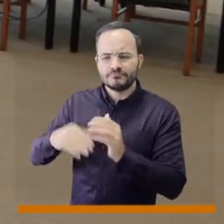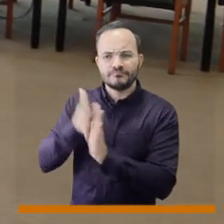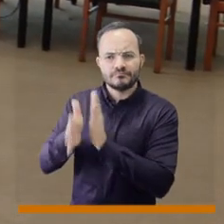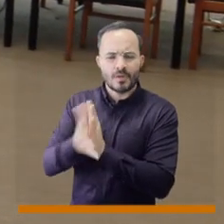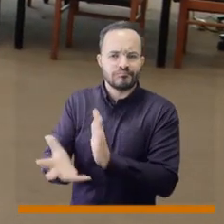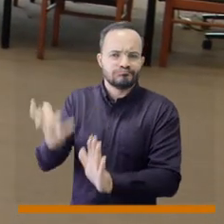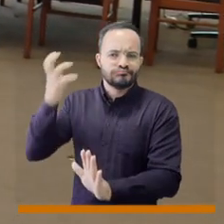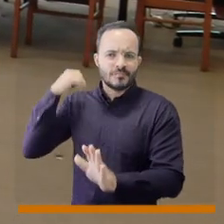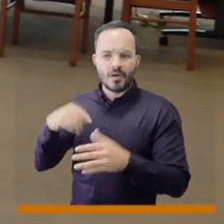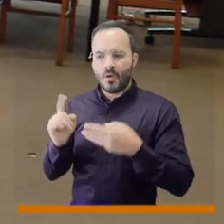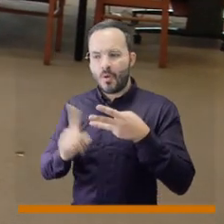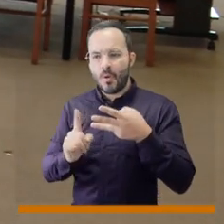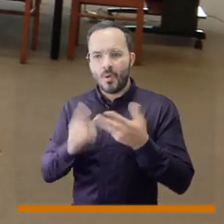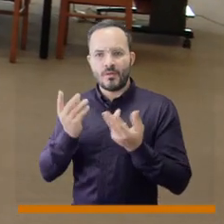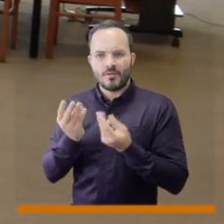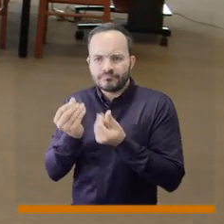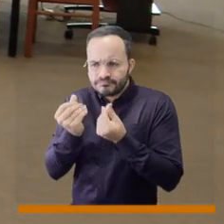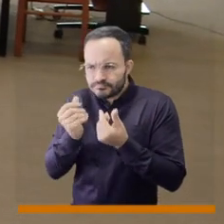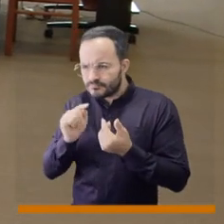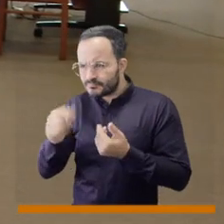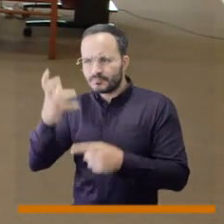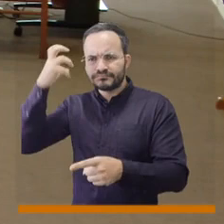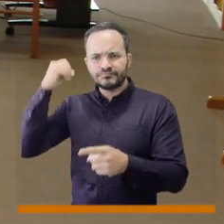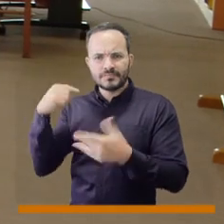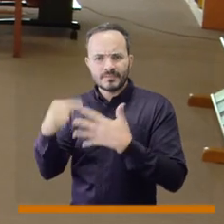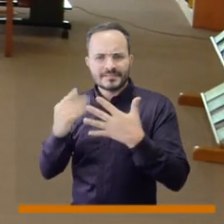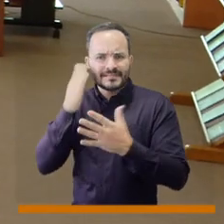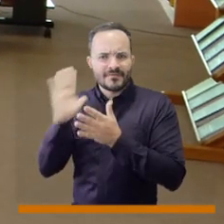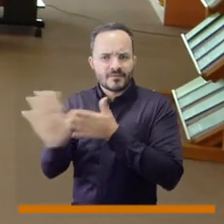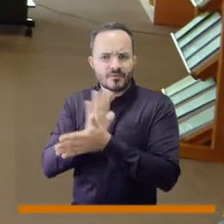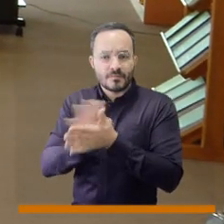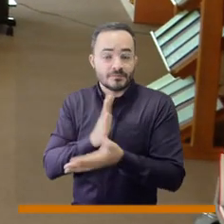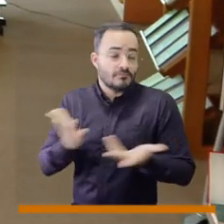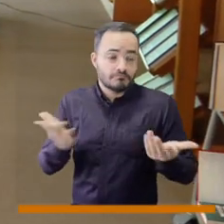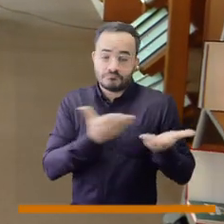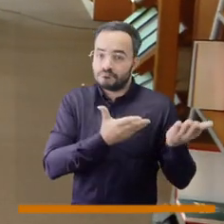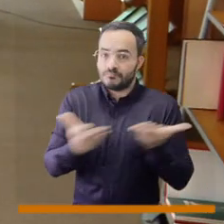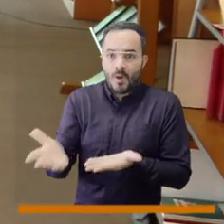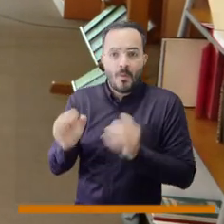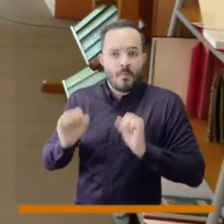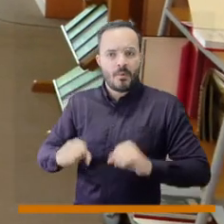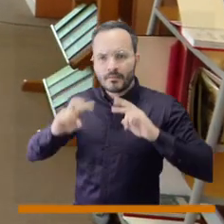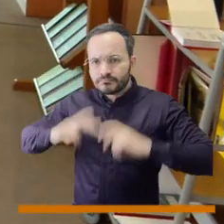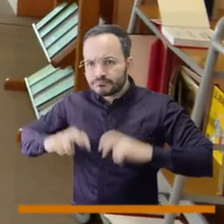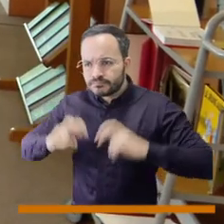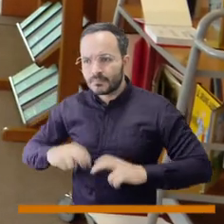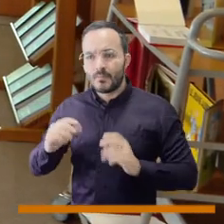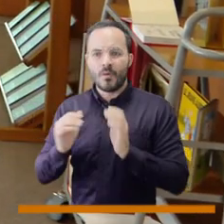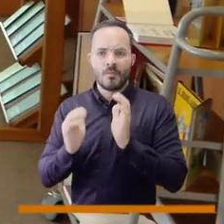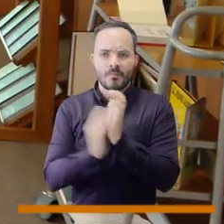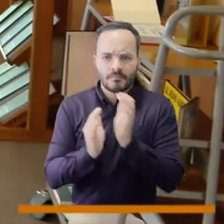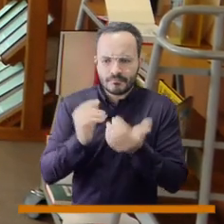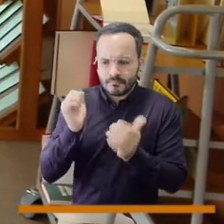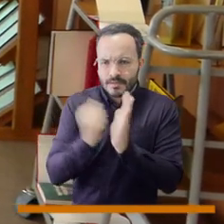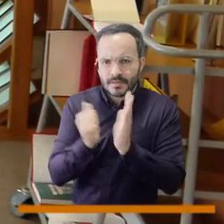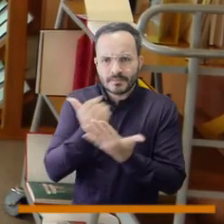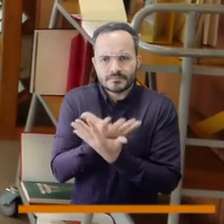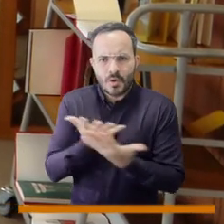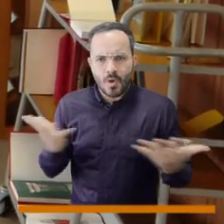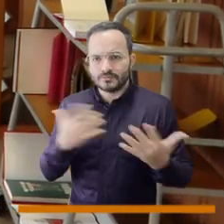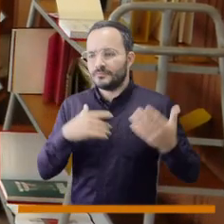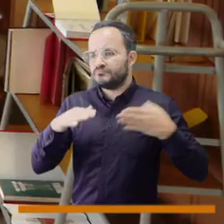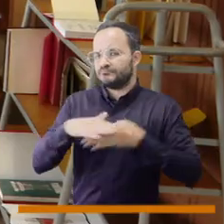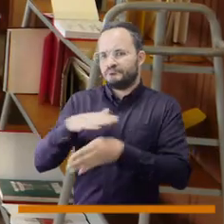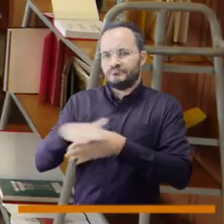datos, a los recursos electrónicos y a la asesoría especializada para sus investigaciones y para acceder a los